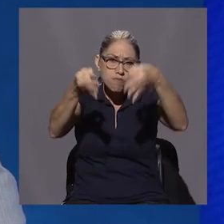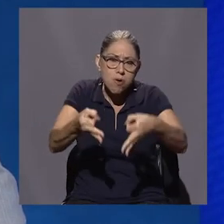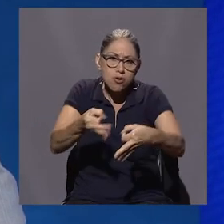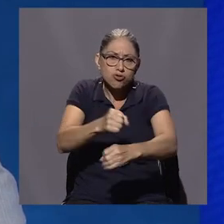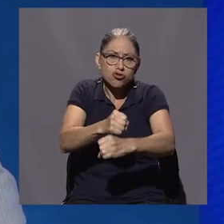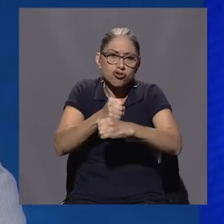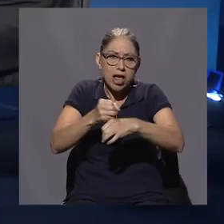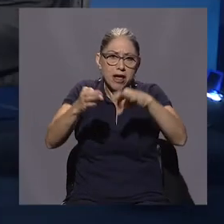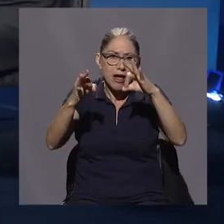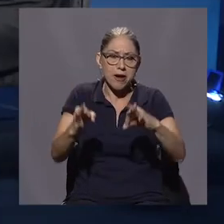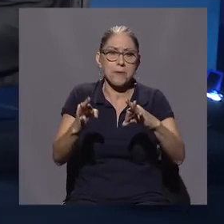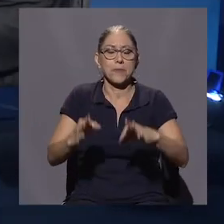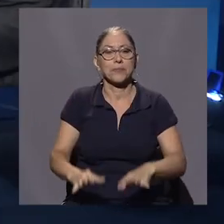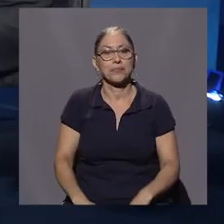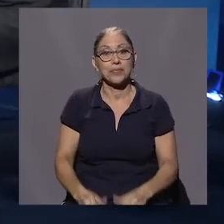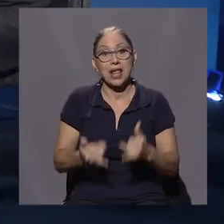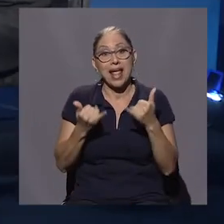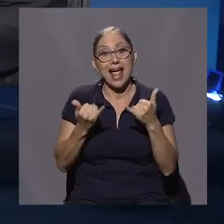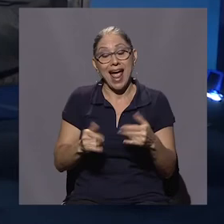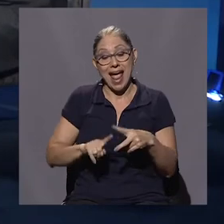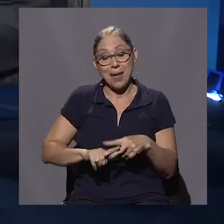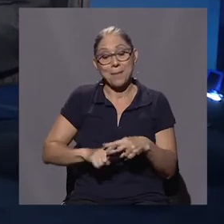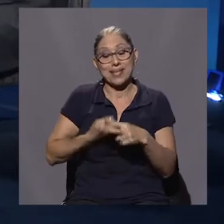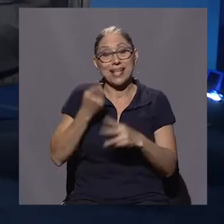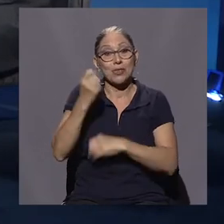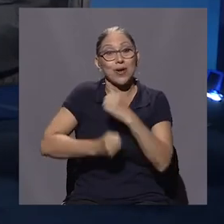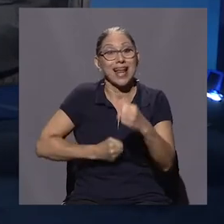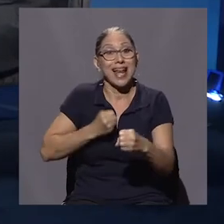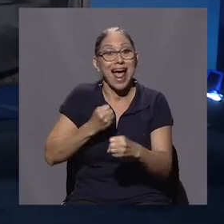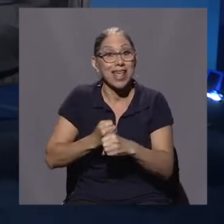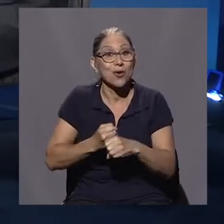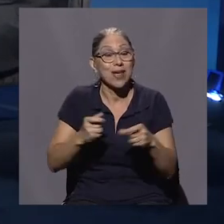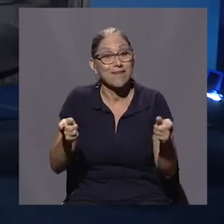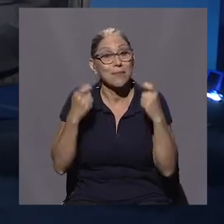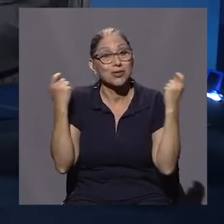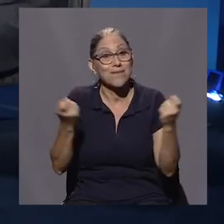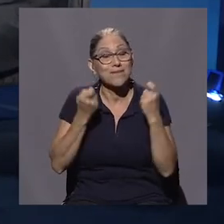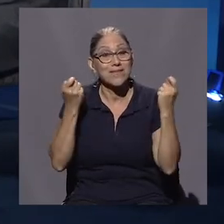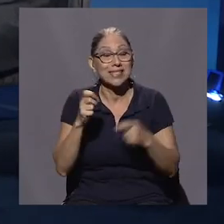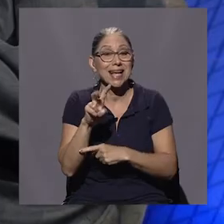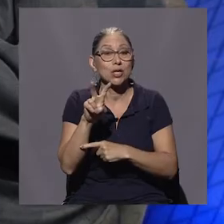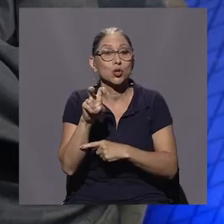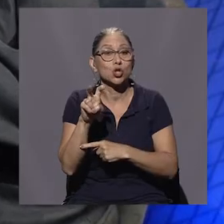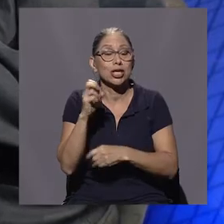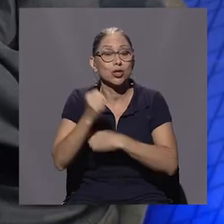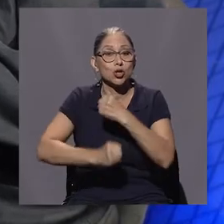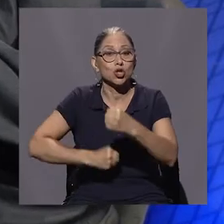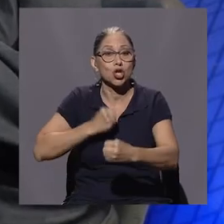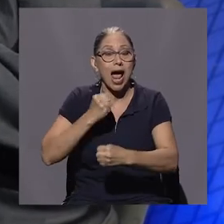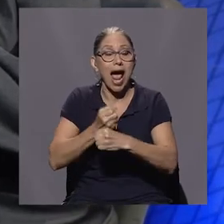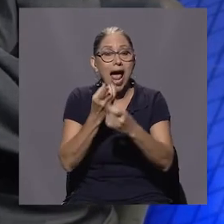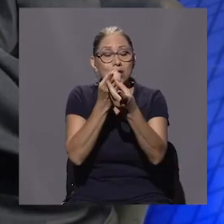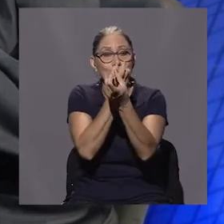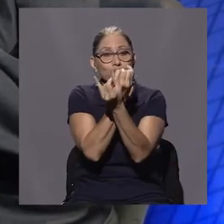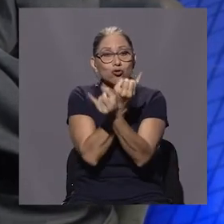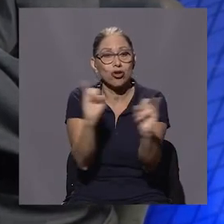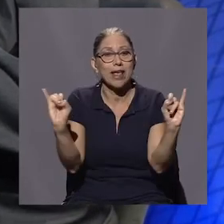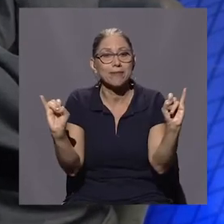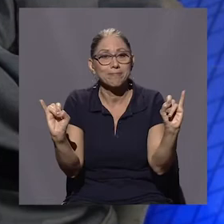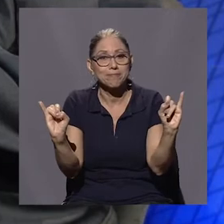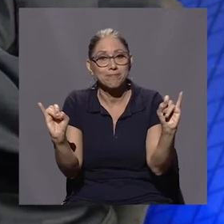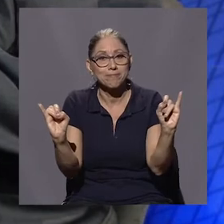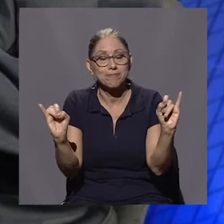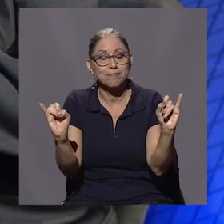el año bicentenario. Así es. Y resulta